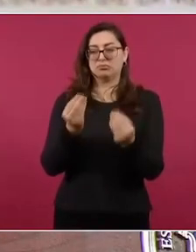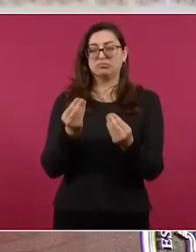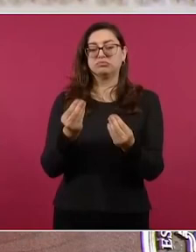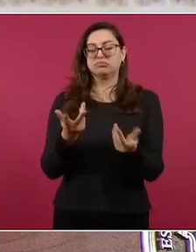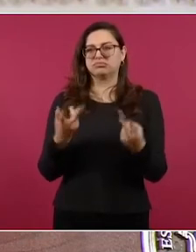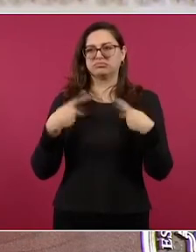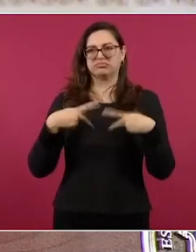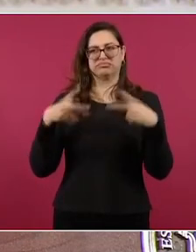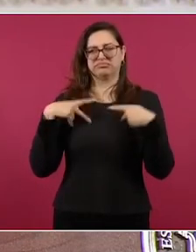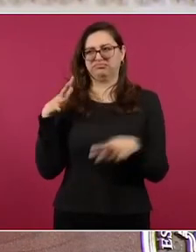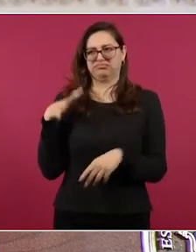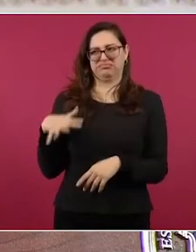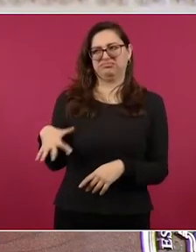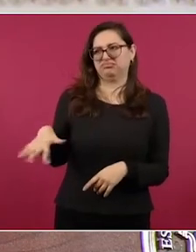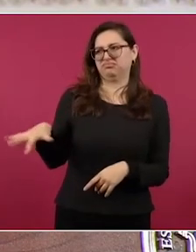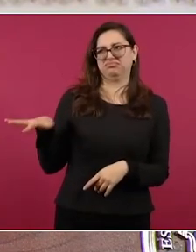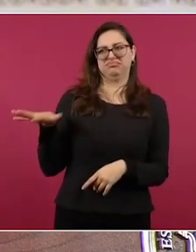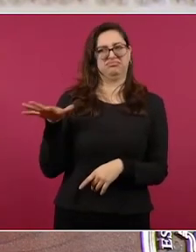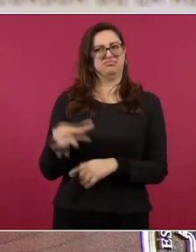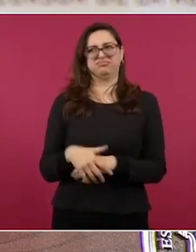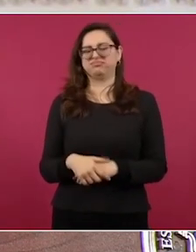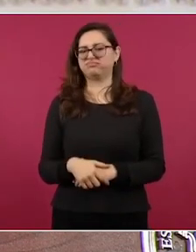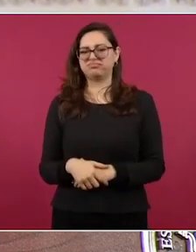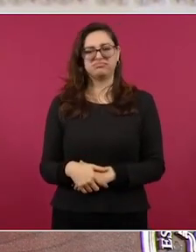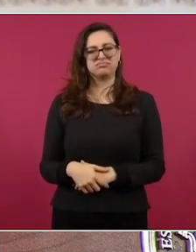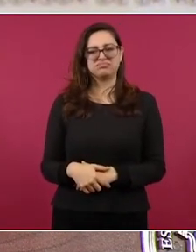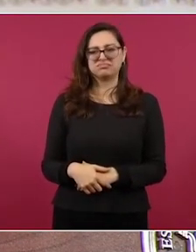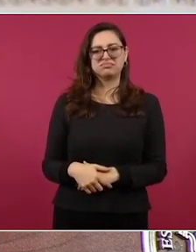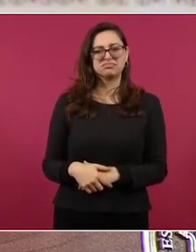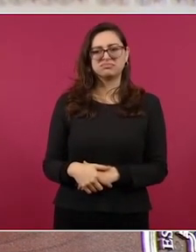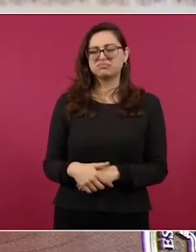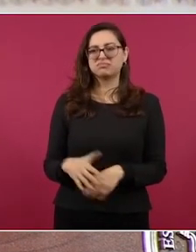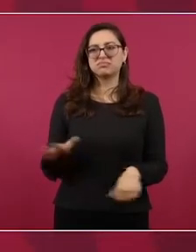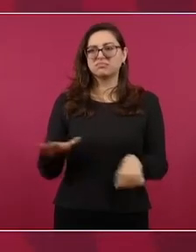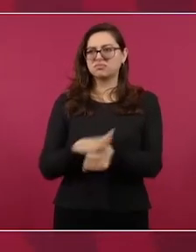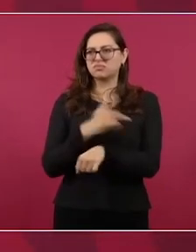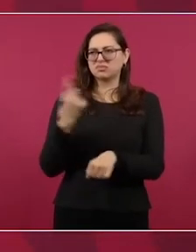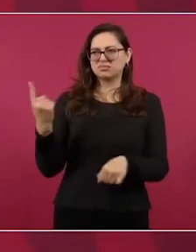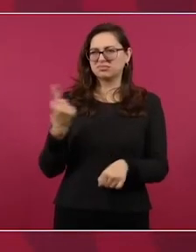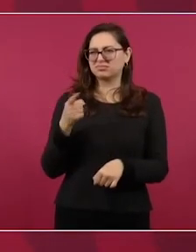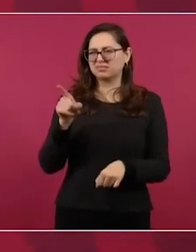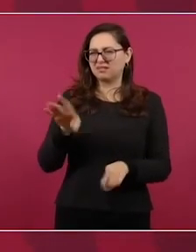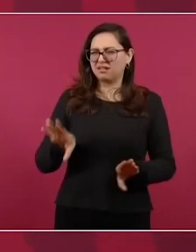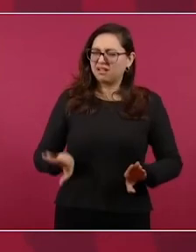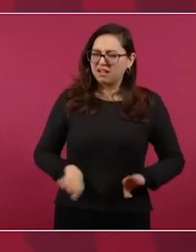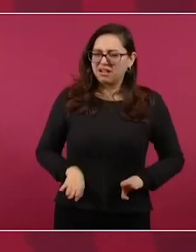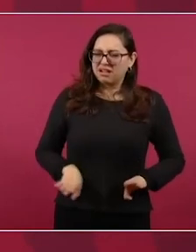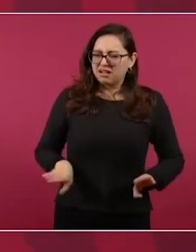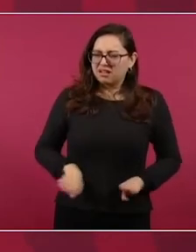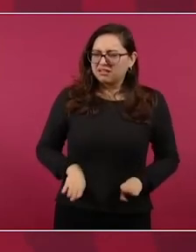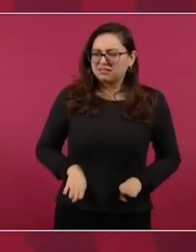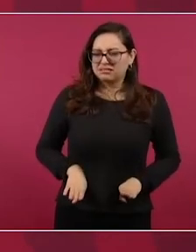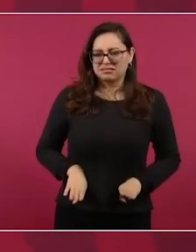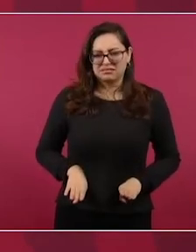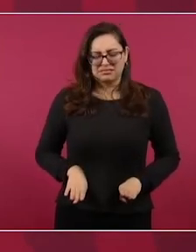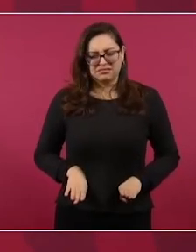sobre todo por